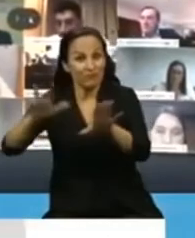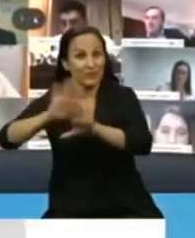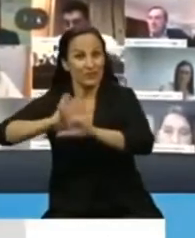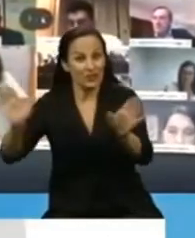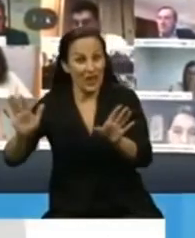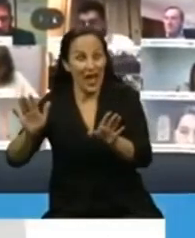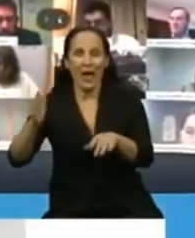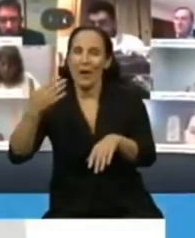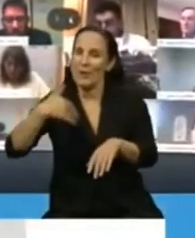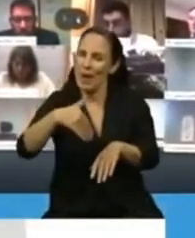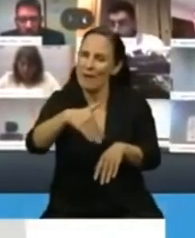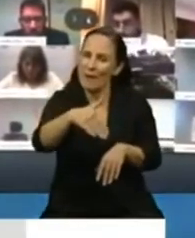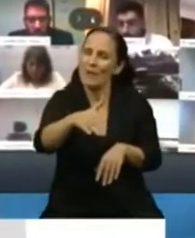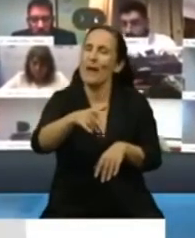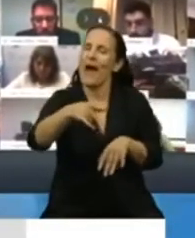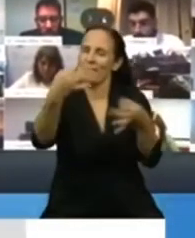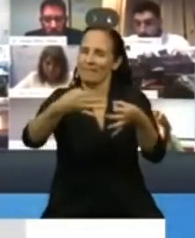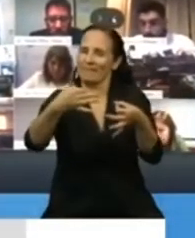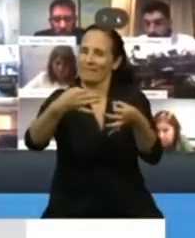verdaderamente importantes.